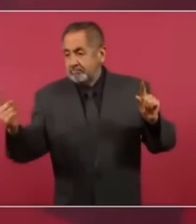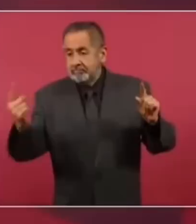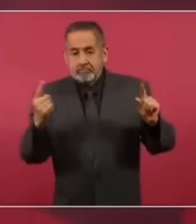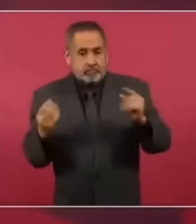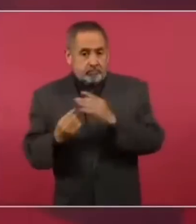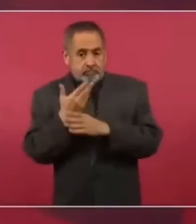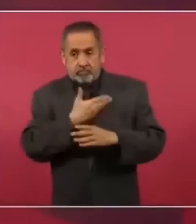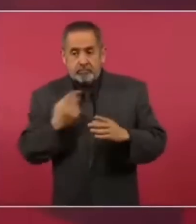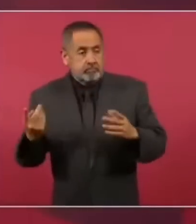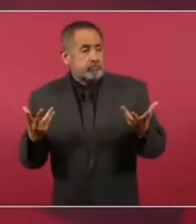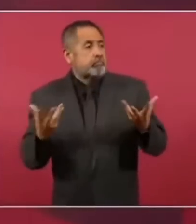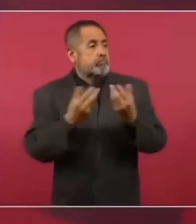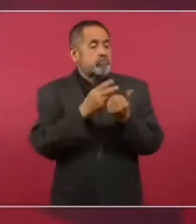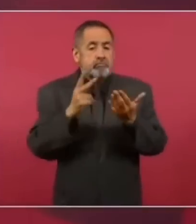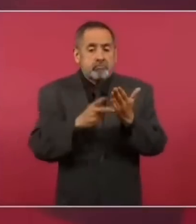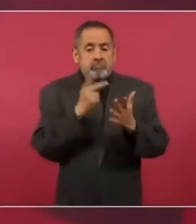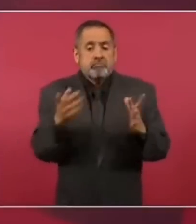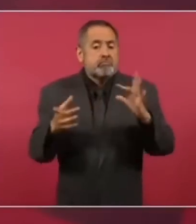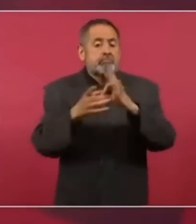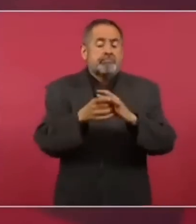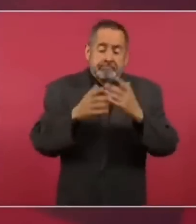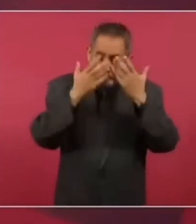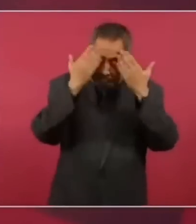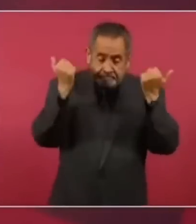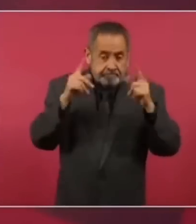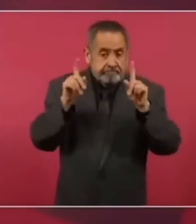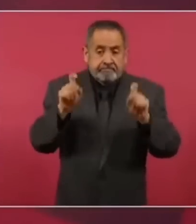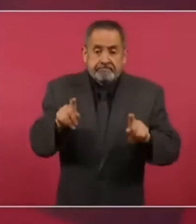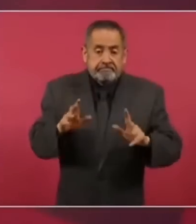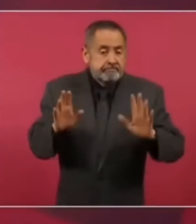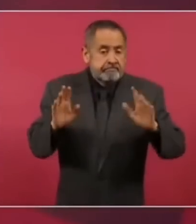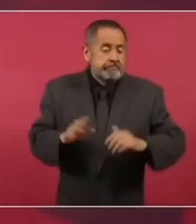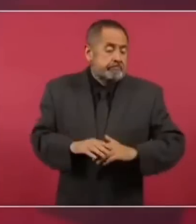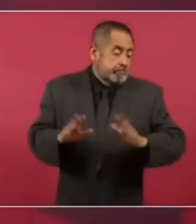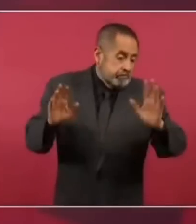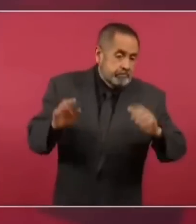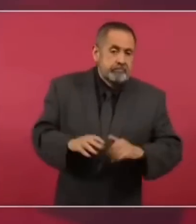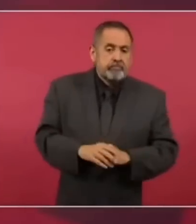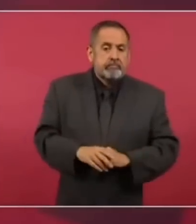famosos y este o